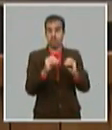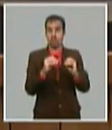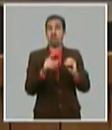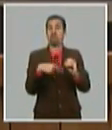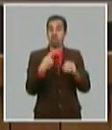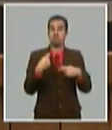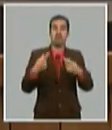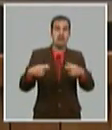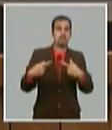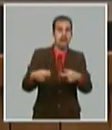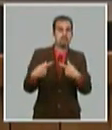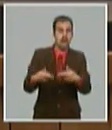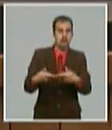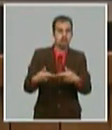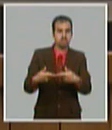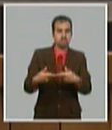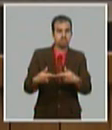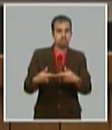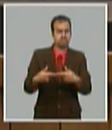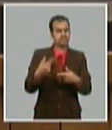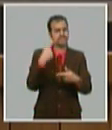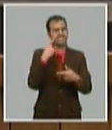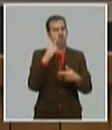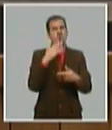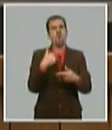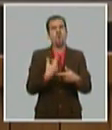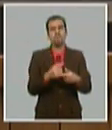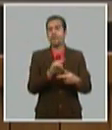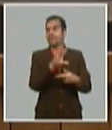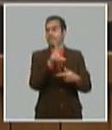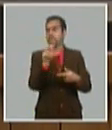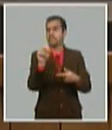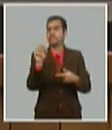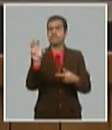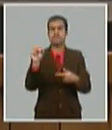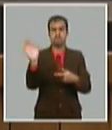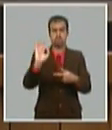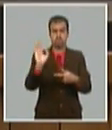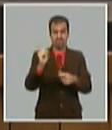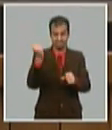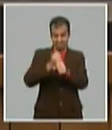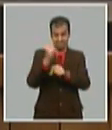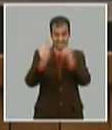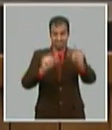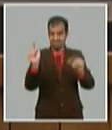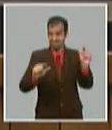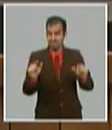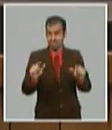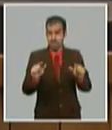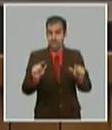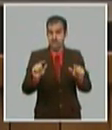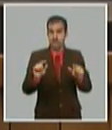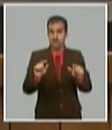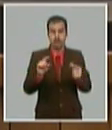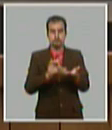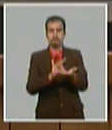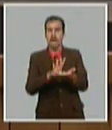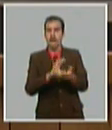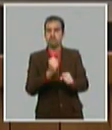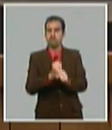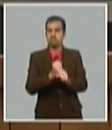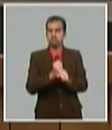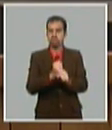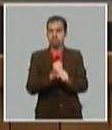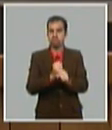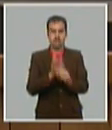cómo es que no tenemos un 15 20 o 30 por ciento de trabajadores que hayan perdido su empleo y no tengan una